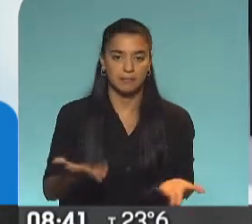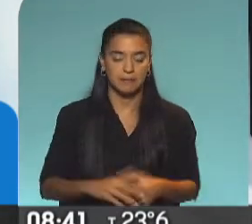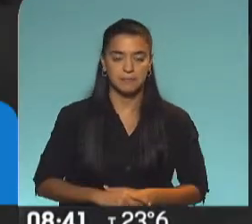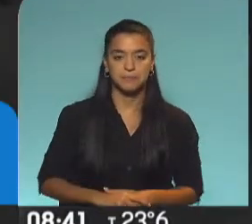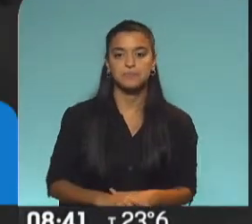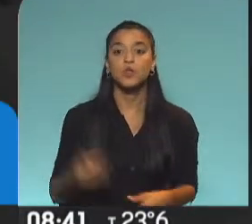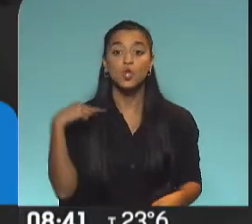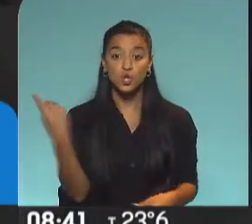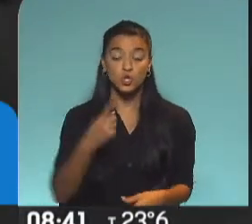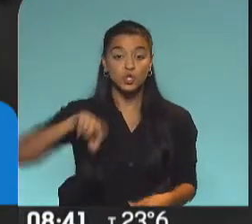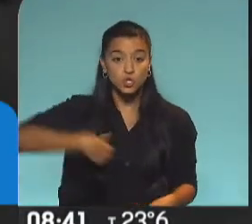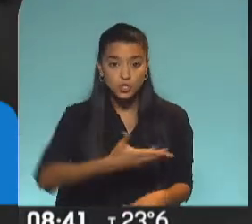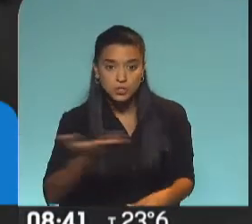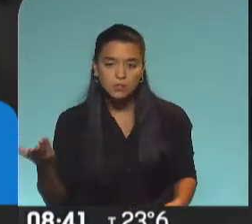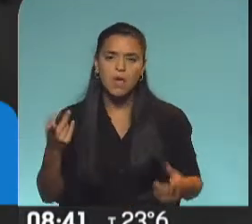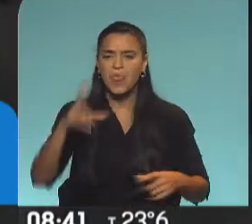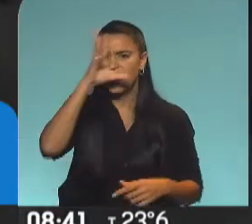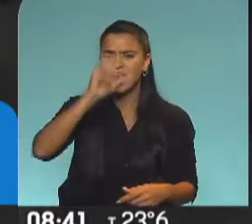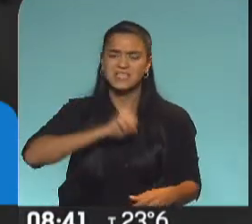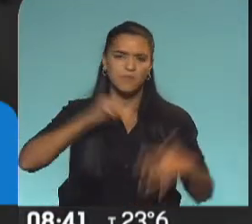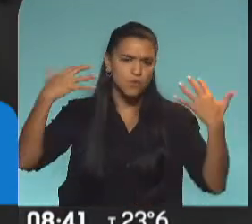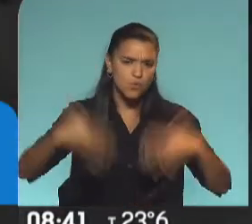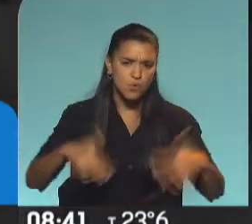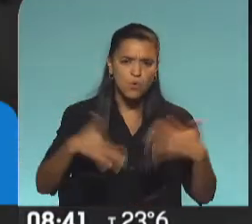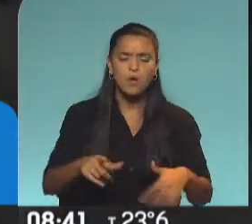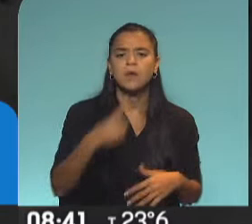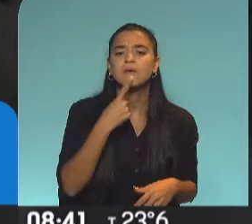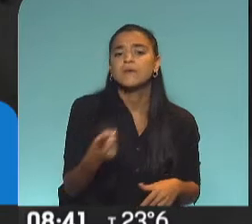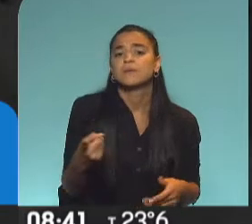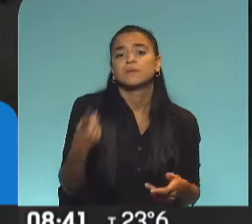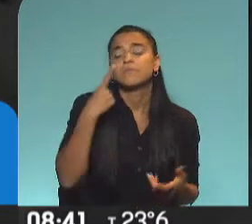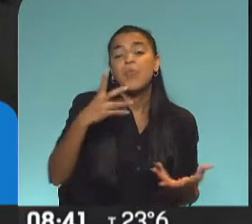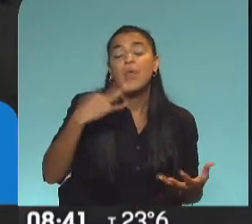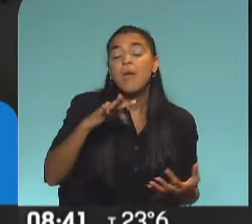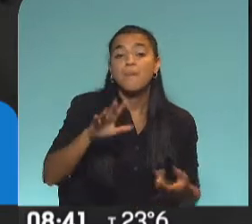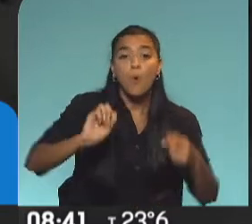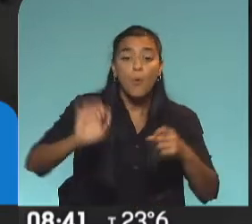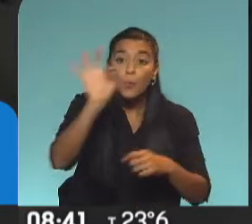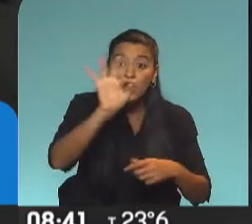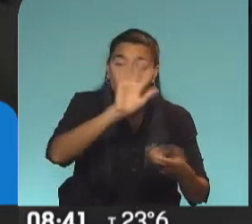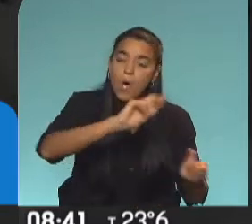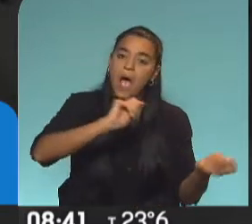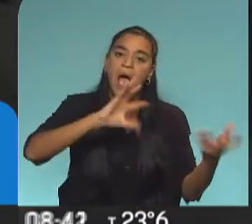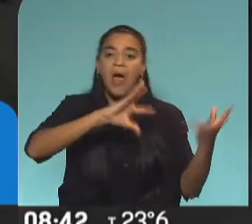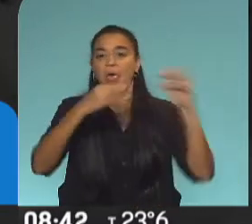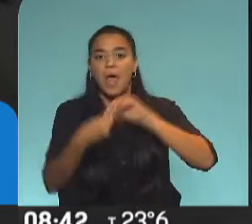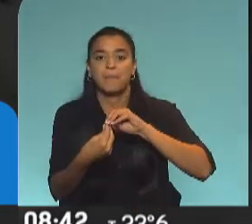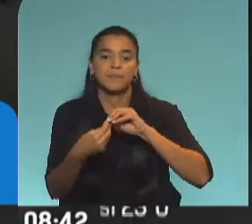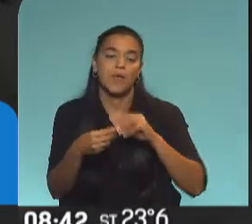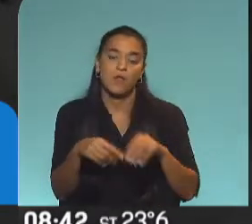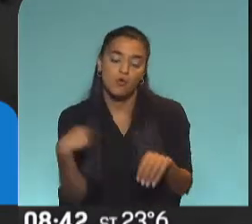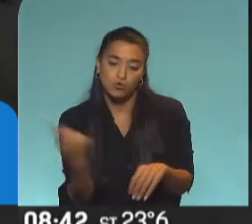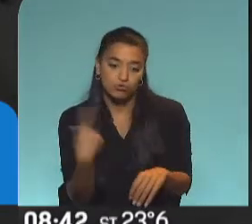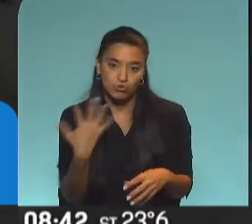Como sociedad, tuvimos el enorme desafío de aprender a convivir con el virus y adaptarnos a nuevos hábitos. En este